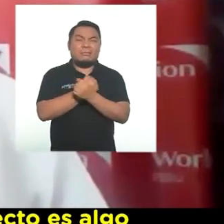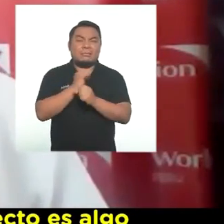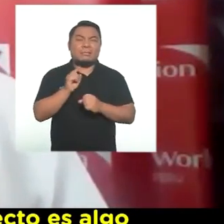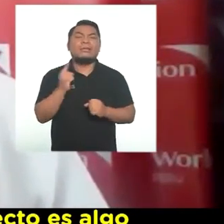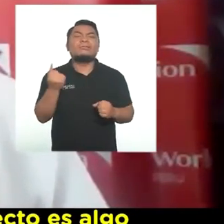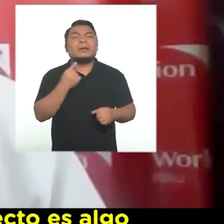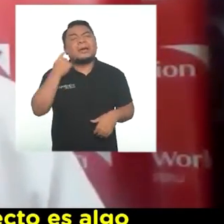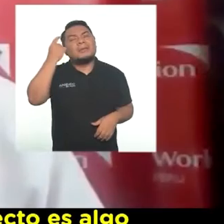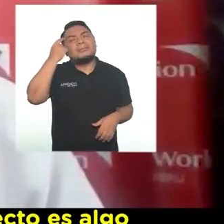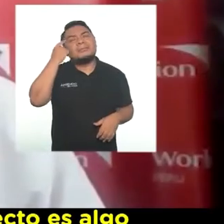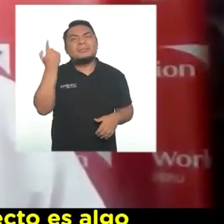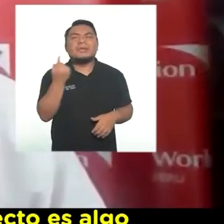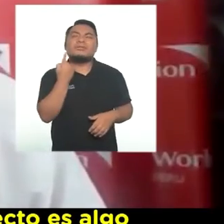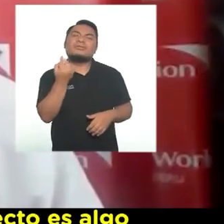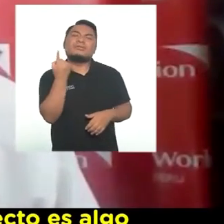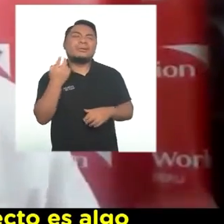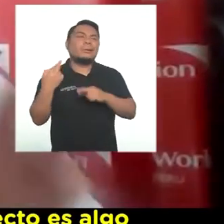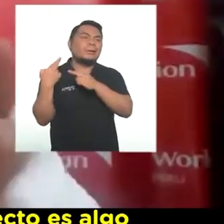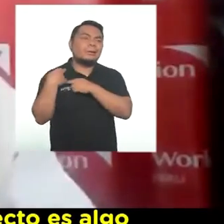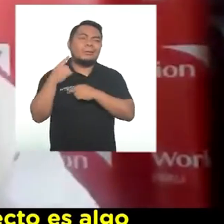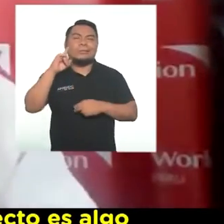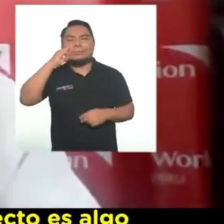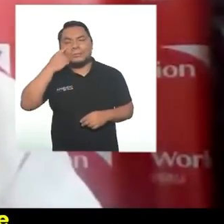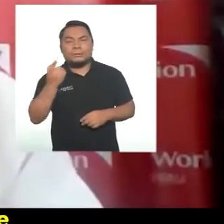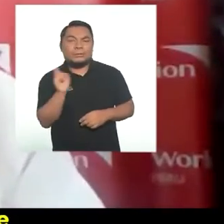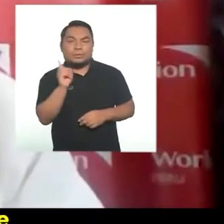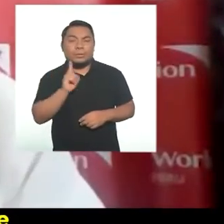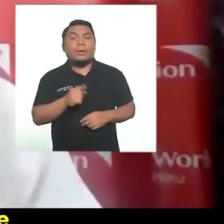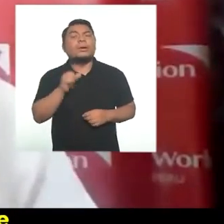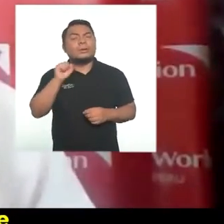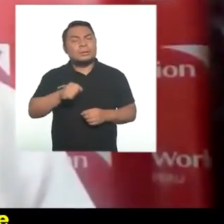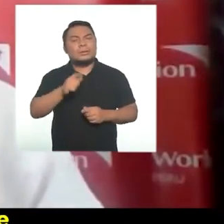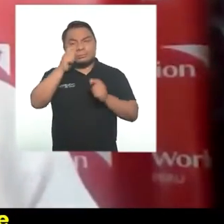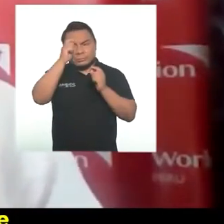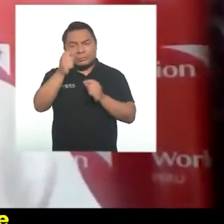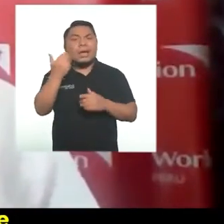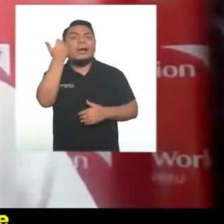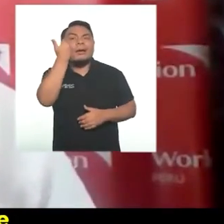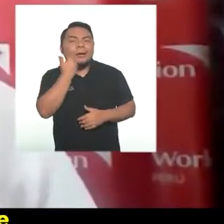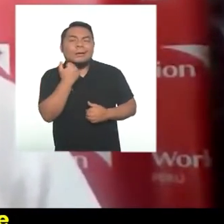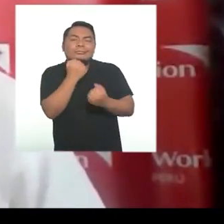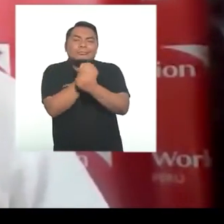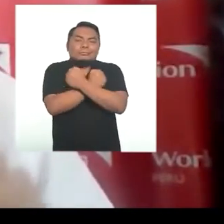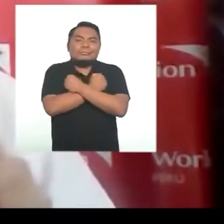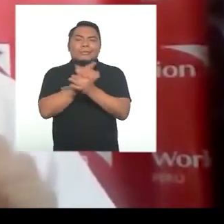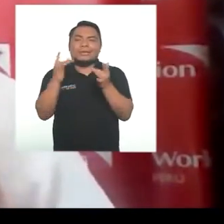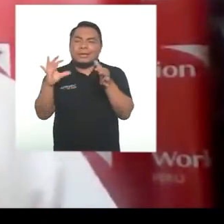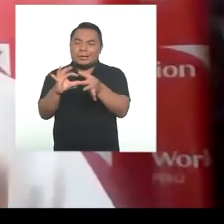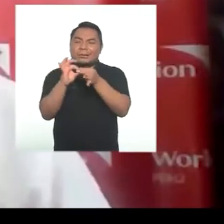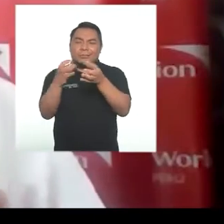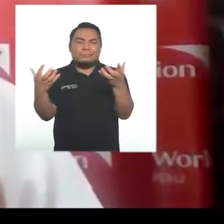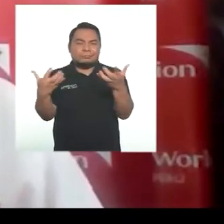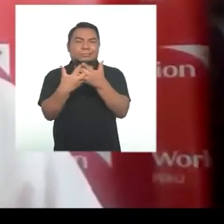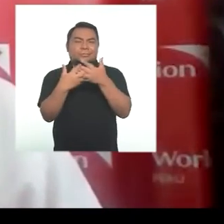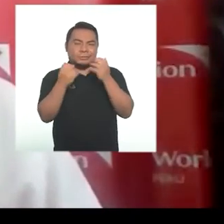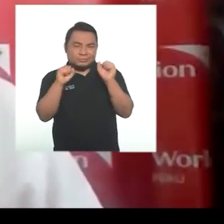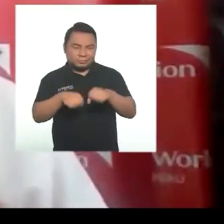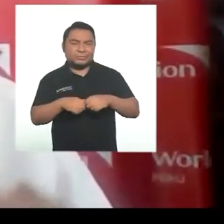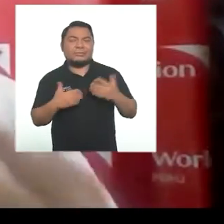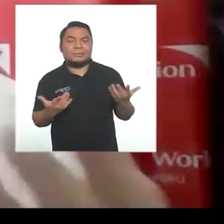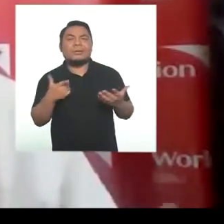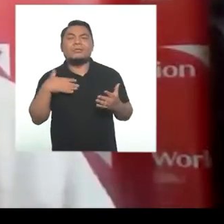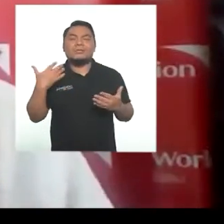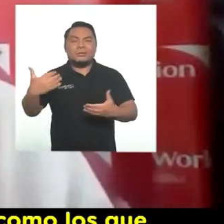mental, puramente conveniente. El afecto es algo que nos acerca. Y además el afecto tiene una gran posibilidad